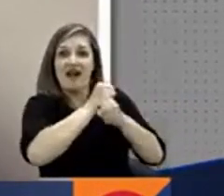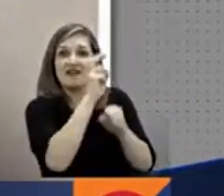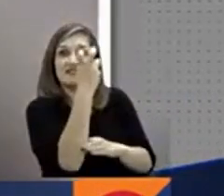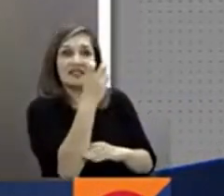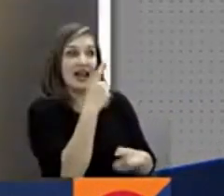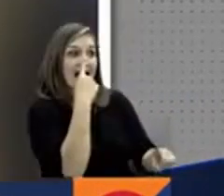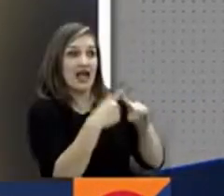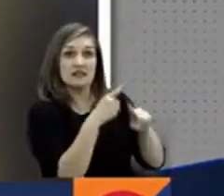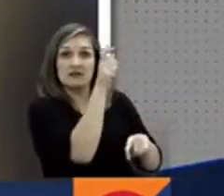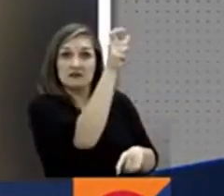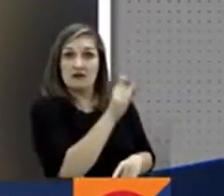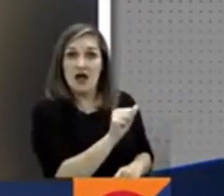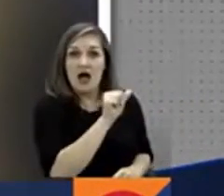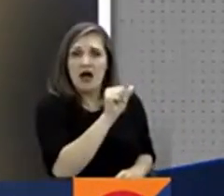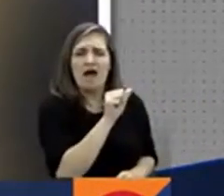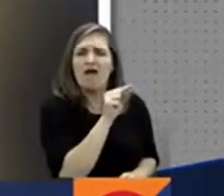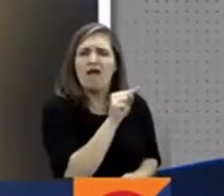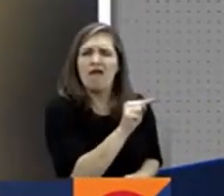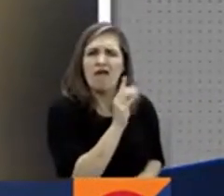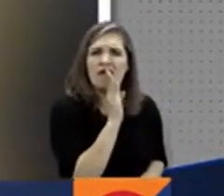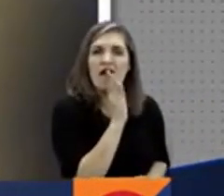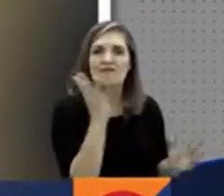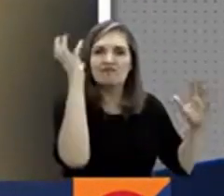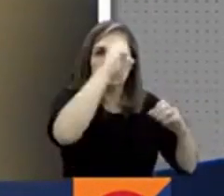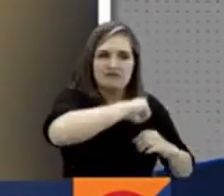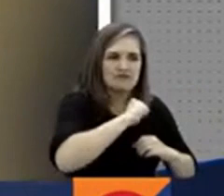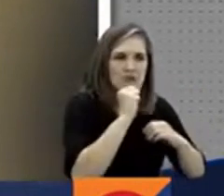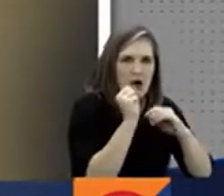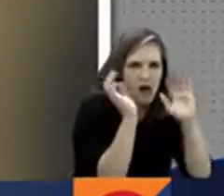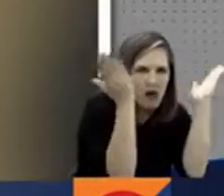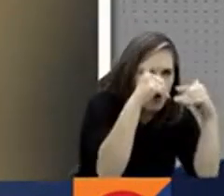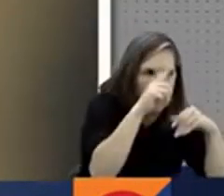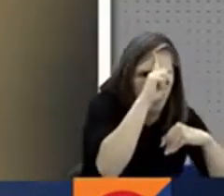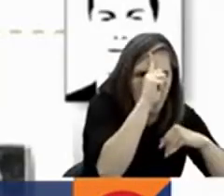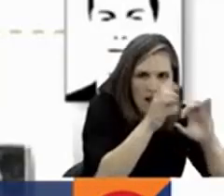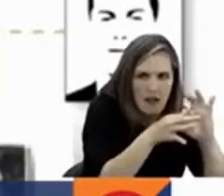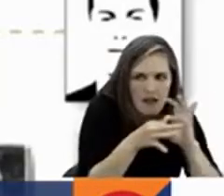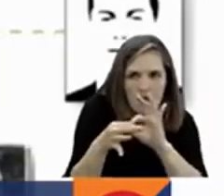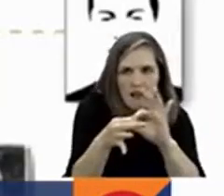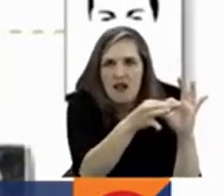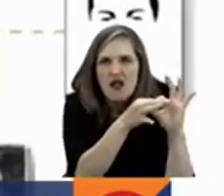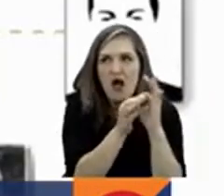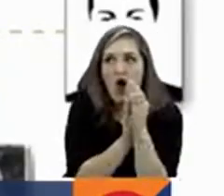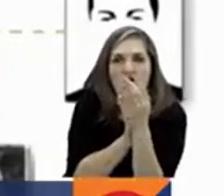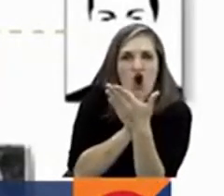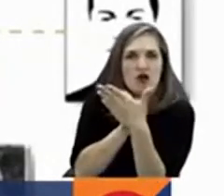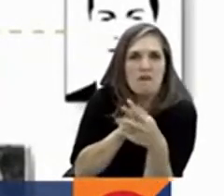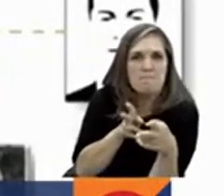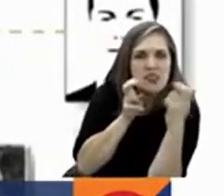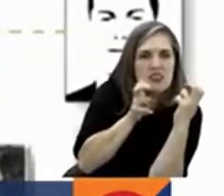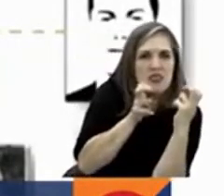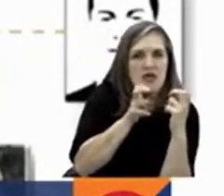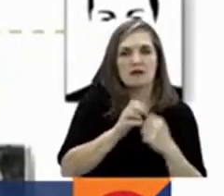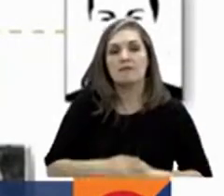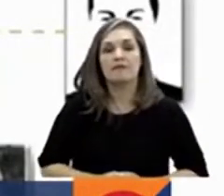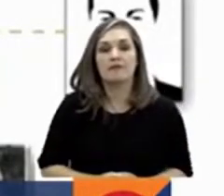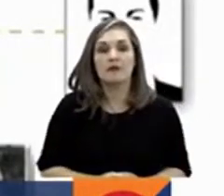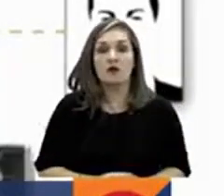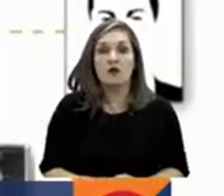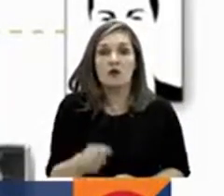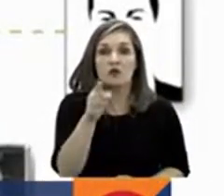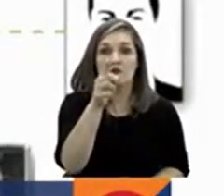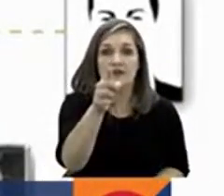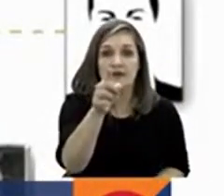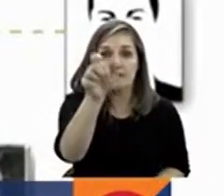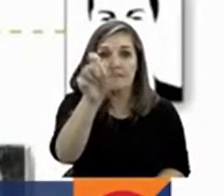hoy señalada de ser parte de una supuesta red criminal de corrupción judicial. Usted, señor Ramón Esteban Peña Martínez,